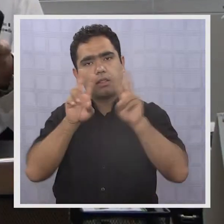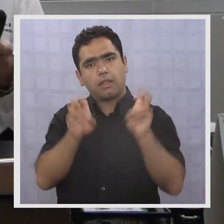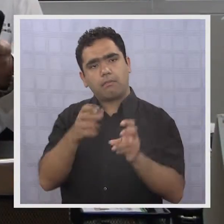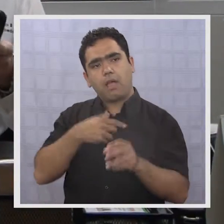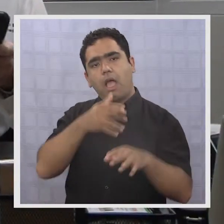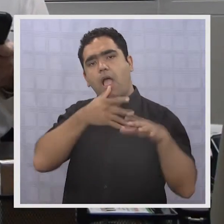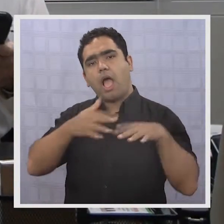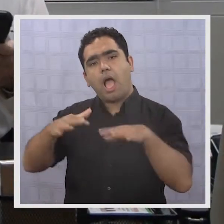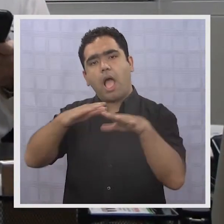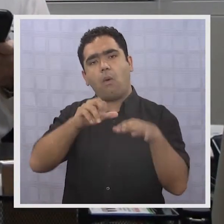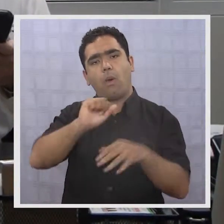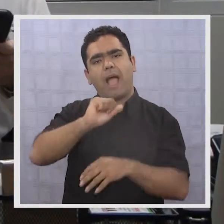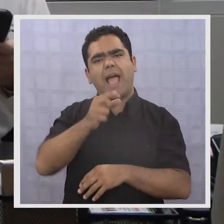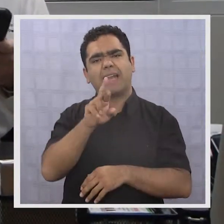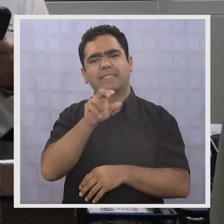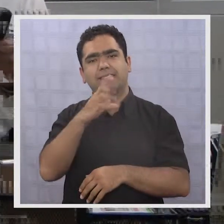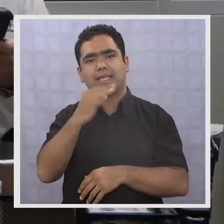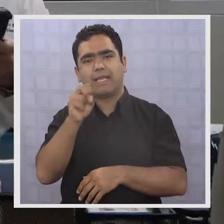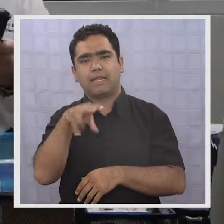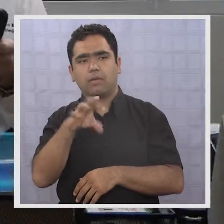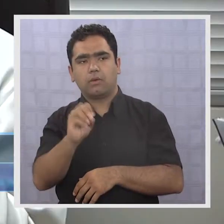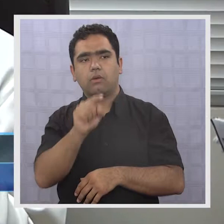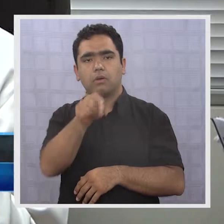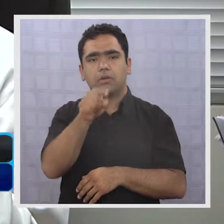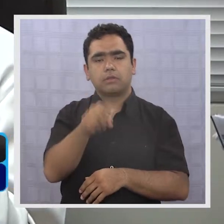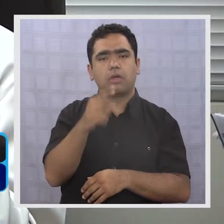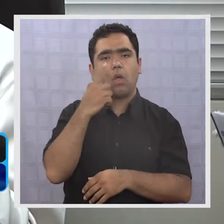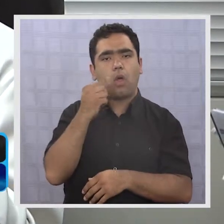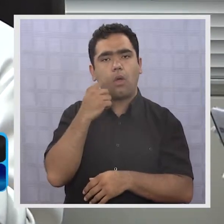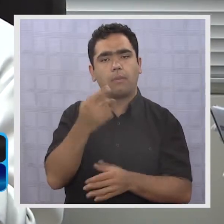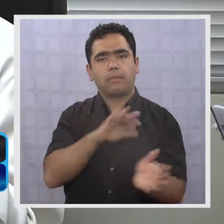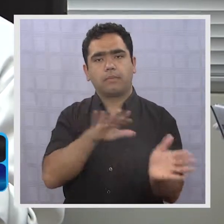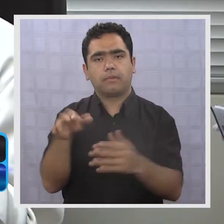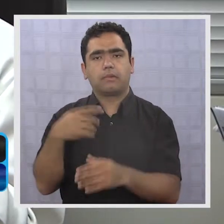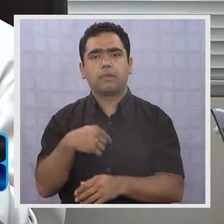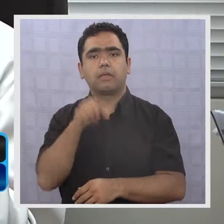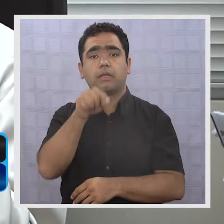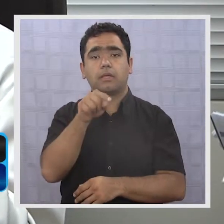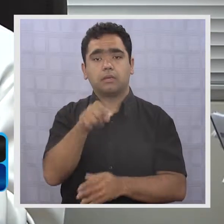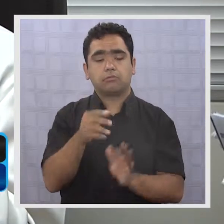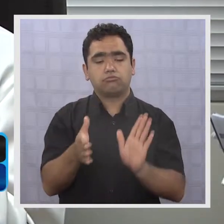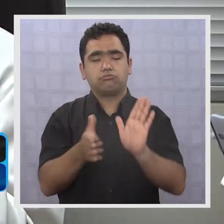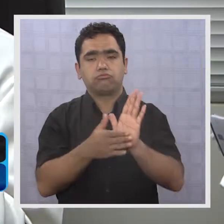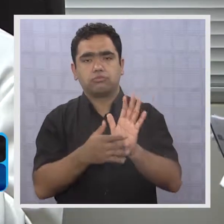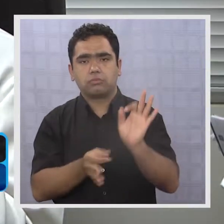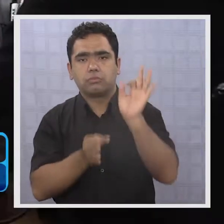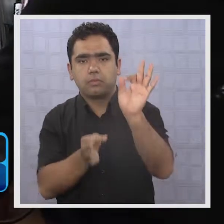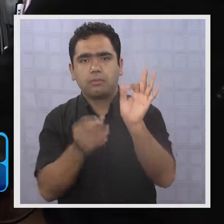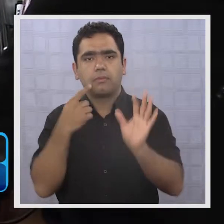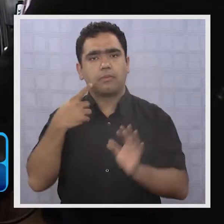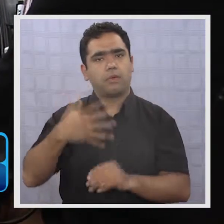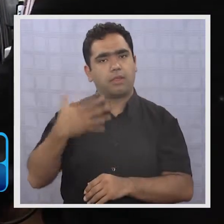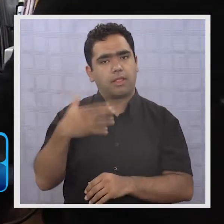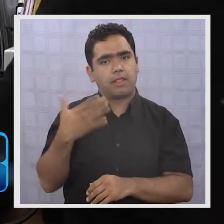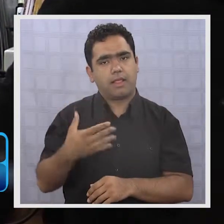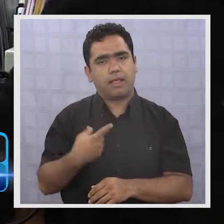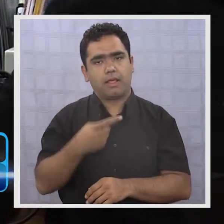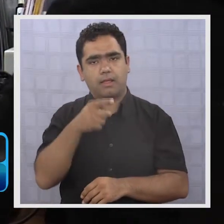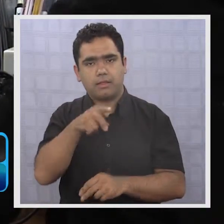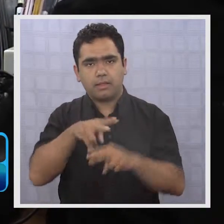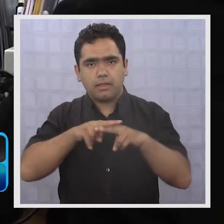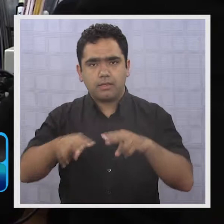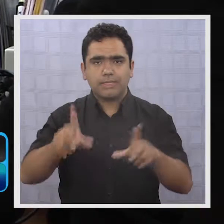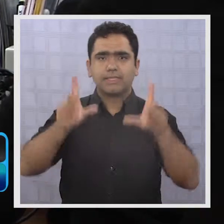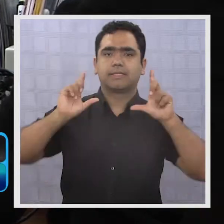mejor carta para la región. Carta que espera optimista poder imponerse en las primarias, dado el resultado obtenido por José